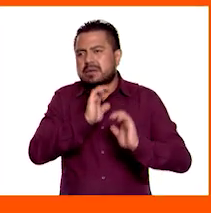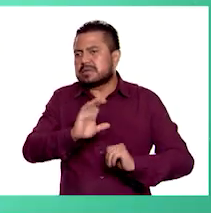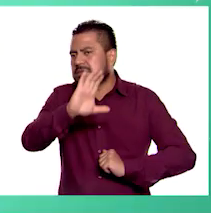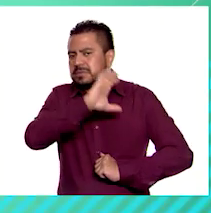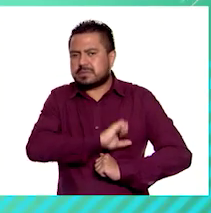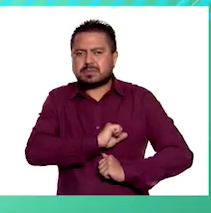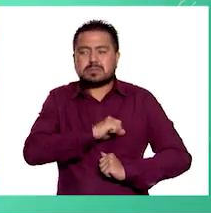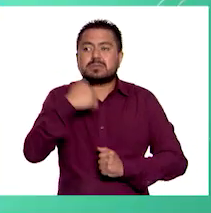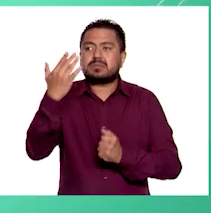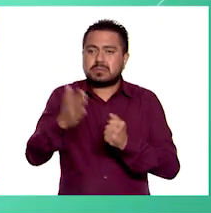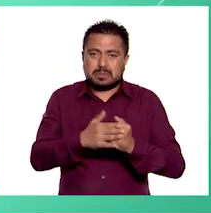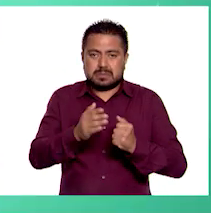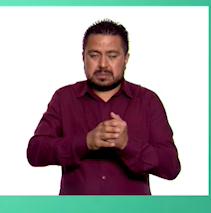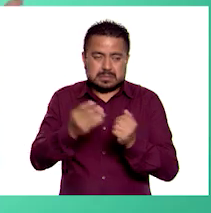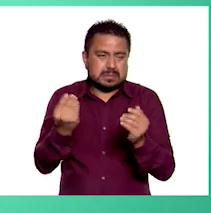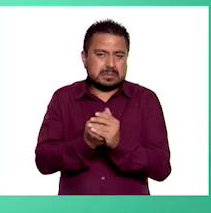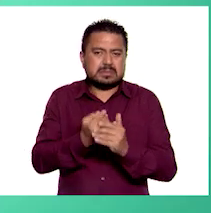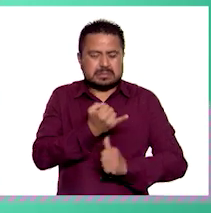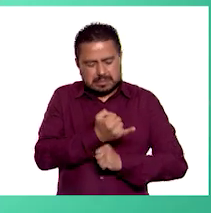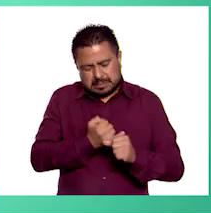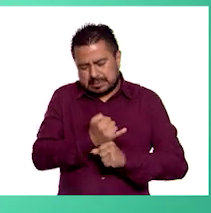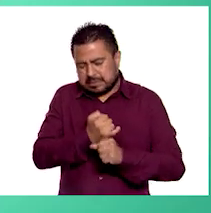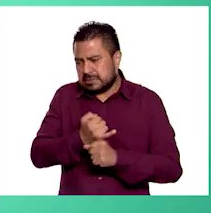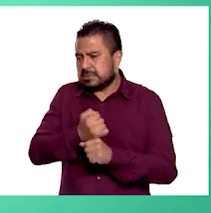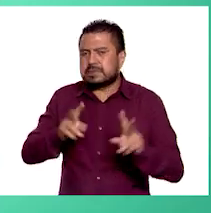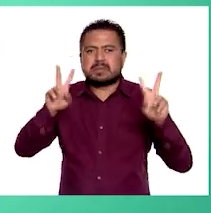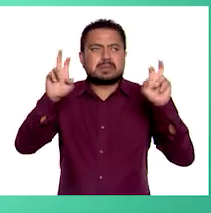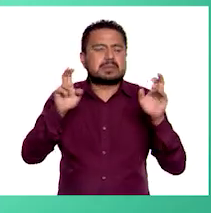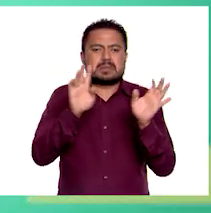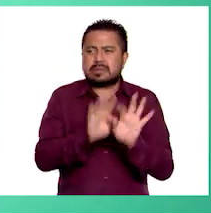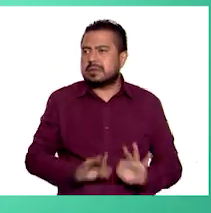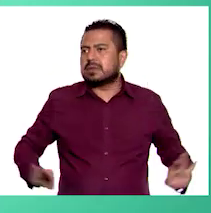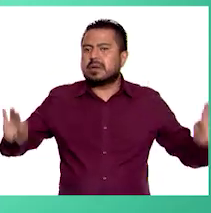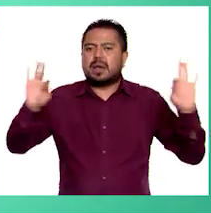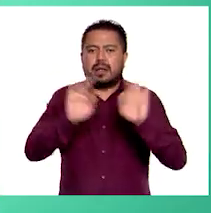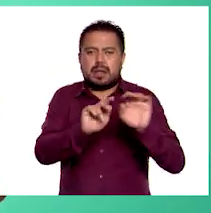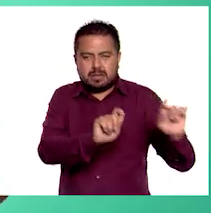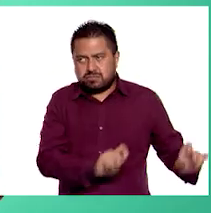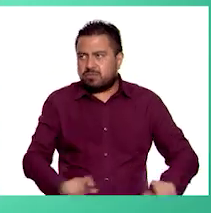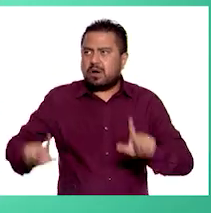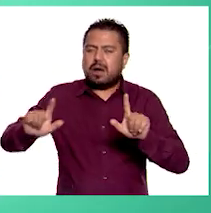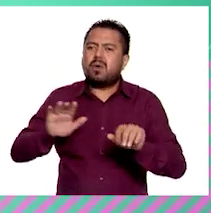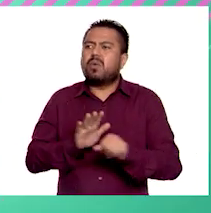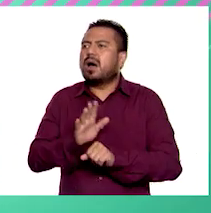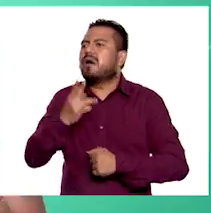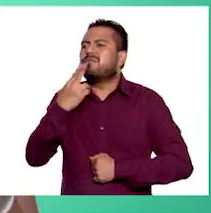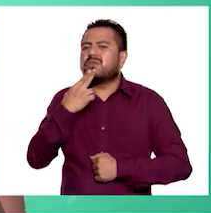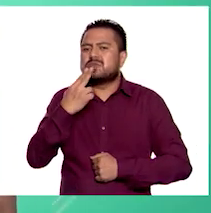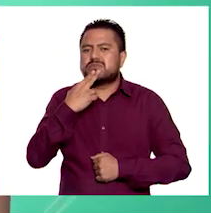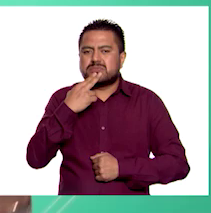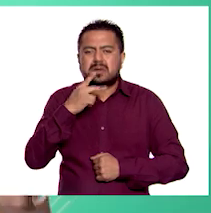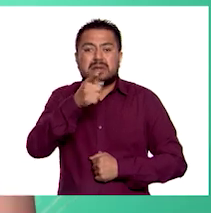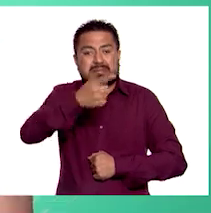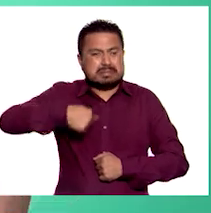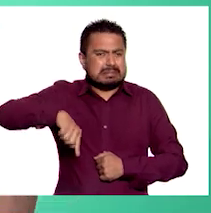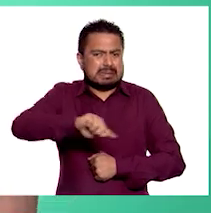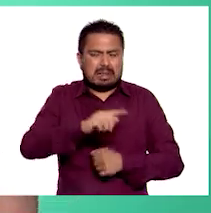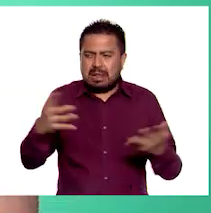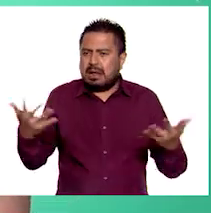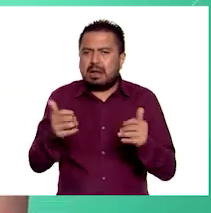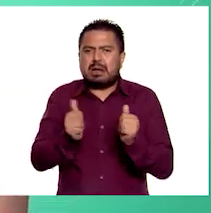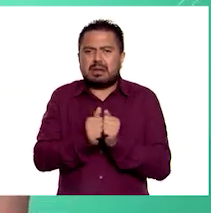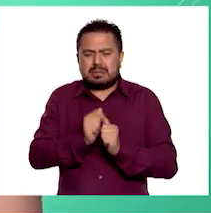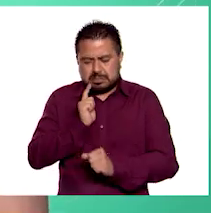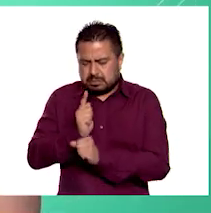En la próxima lección, exploraremos un tema muy importante en la programación, las funciones. Y lo haremos a través de